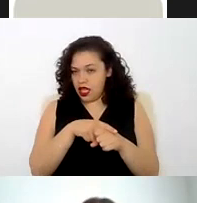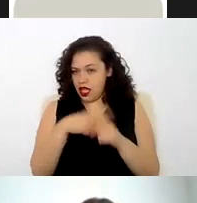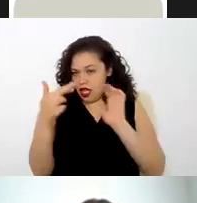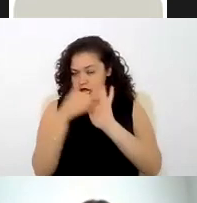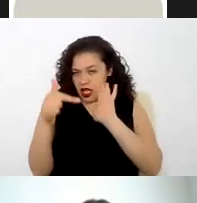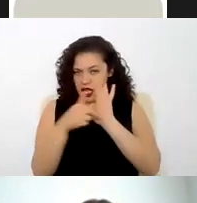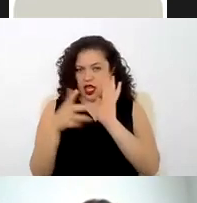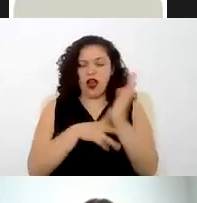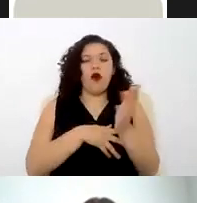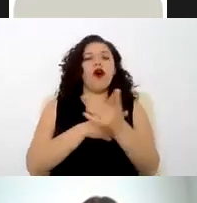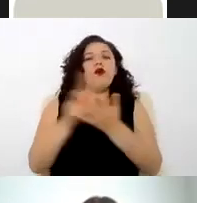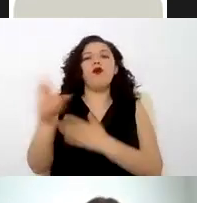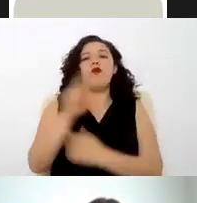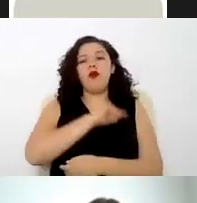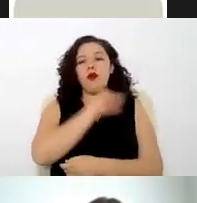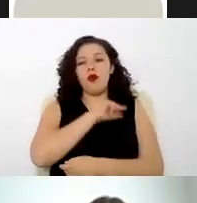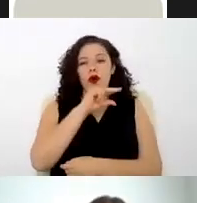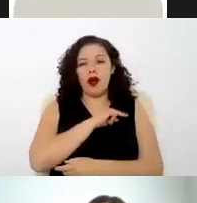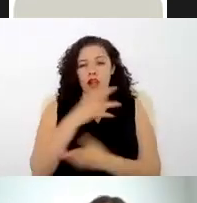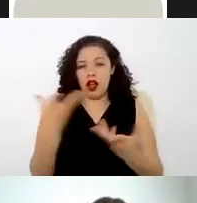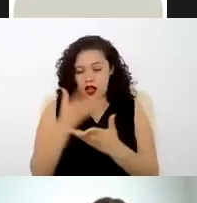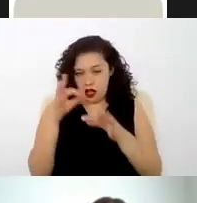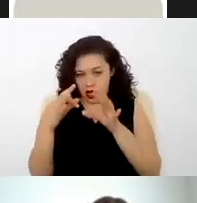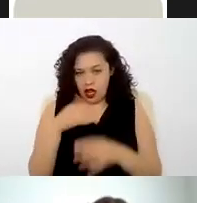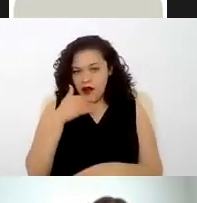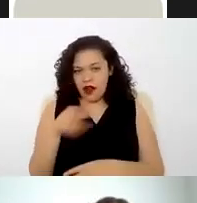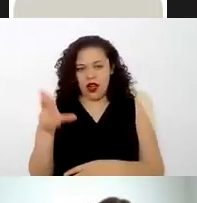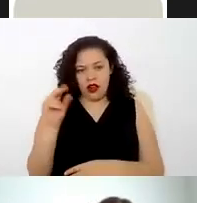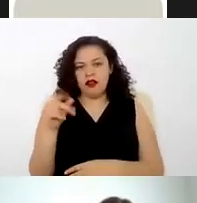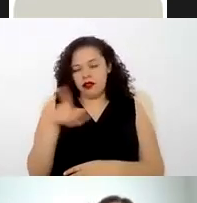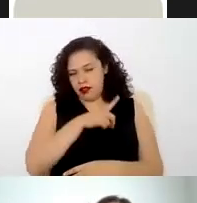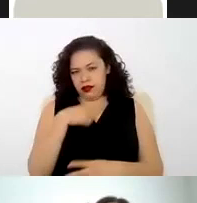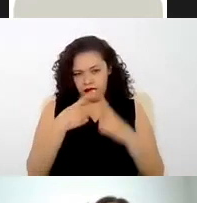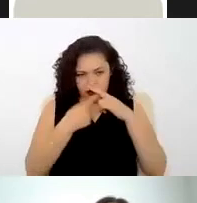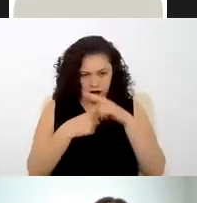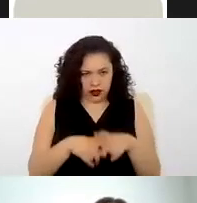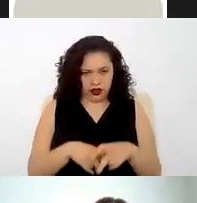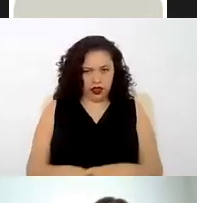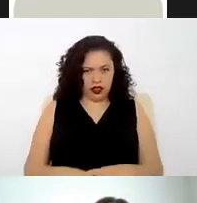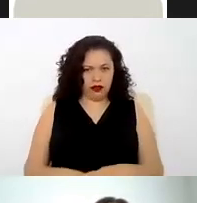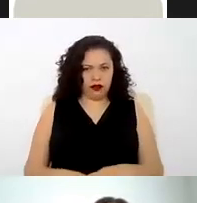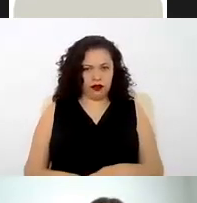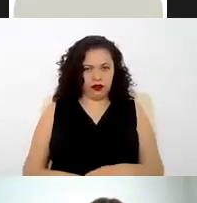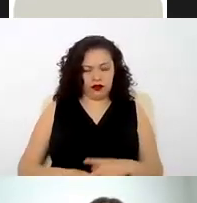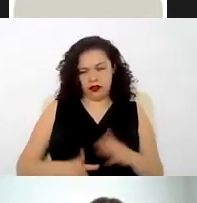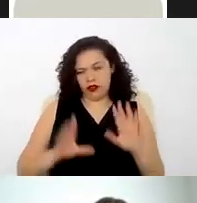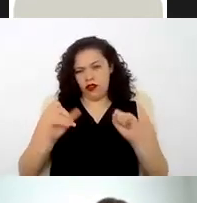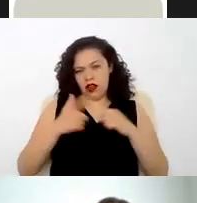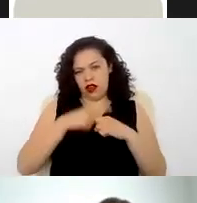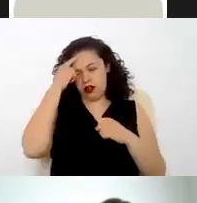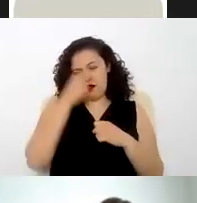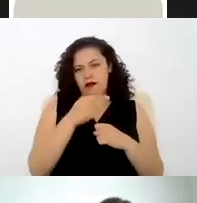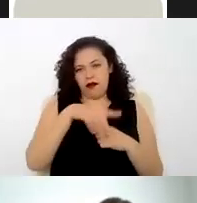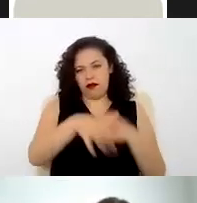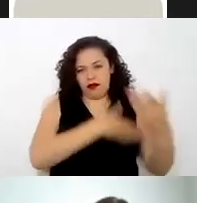el derecho privado en general vamos a empezar a hablar de las figuras figuras afines de la prestación de